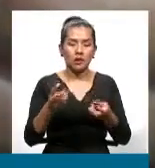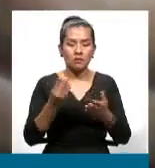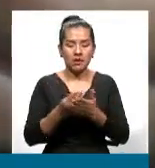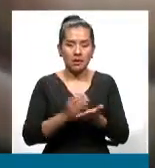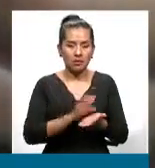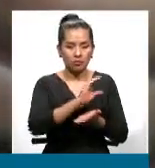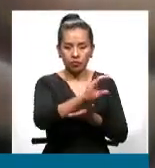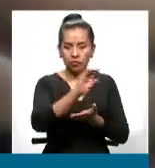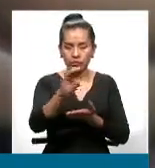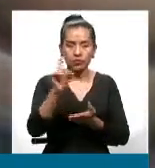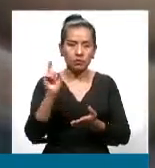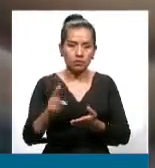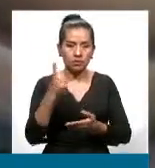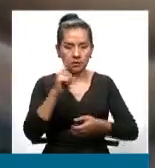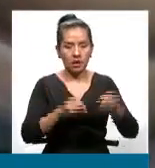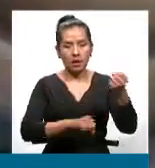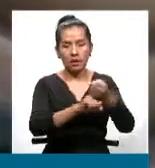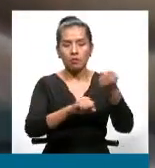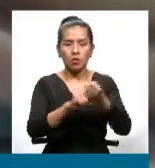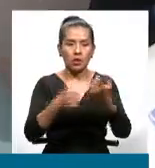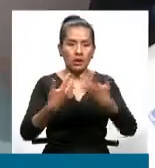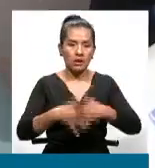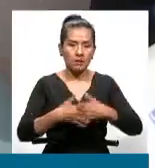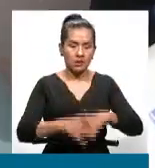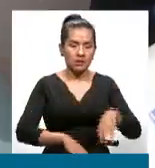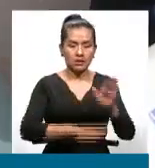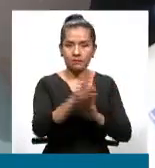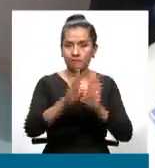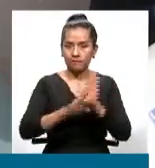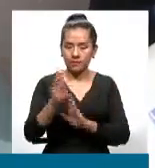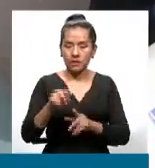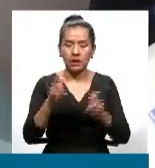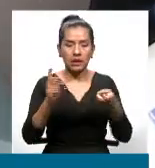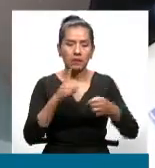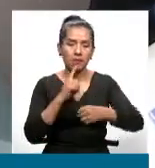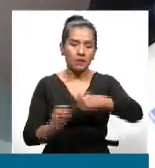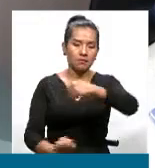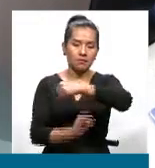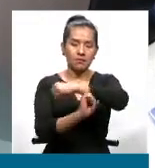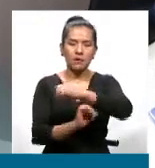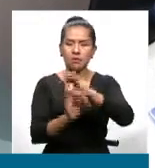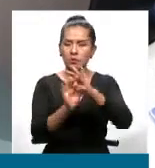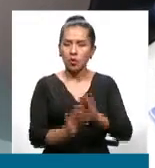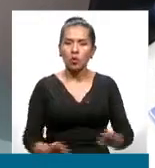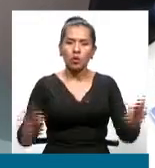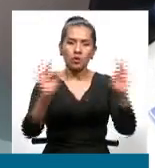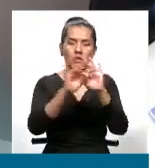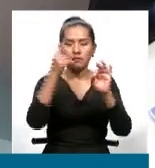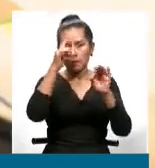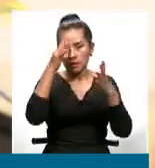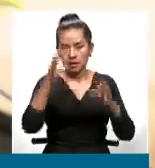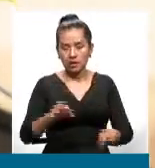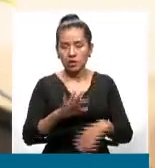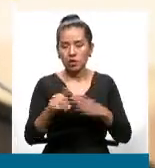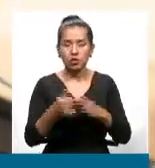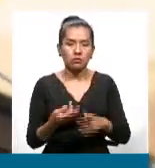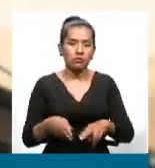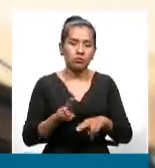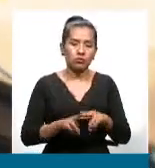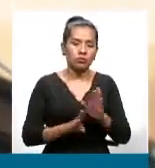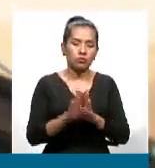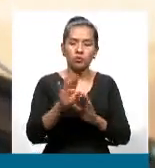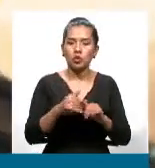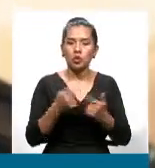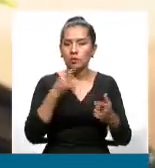pública, ¿no? La inversión pública es un pilar bastante importante para determinar el crecimiento económico, ¿no? Entonces,